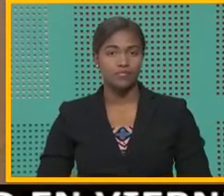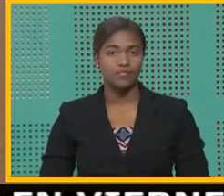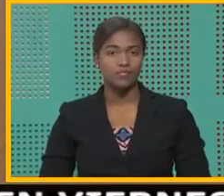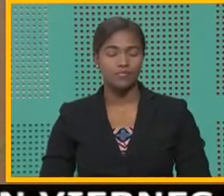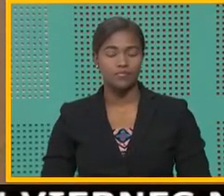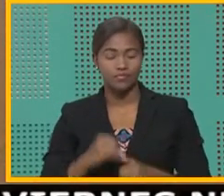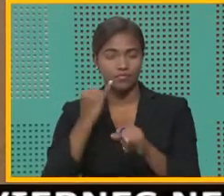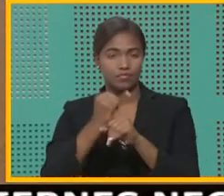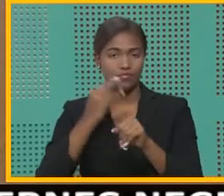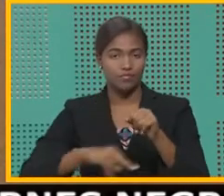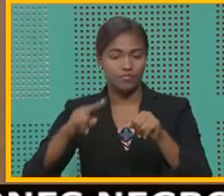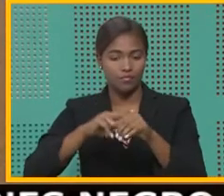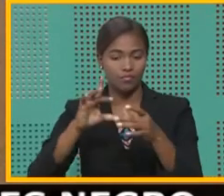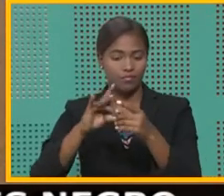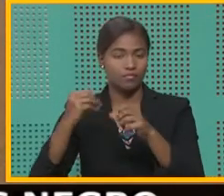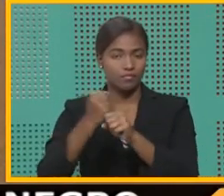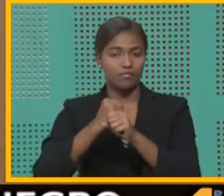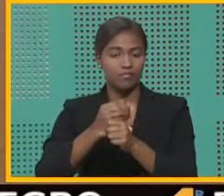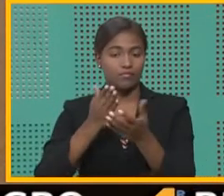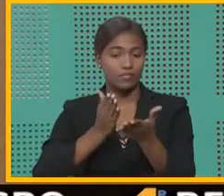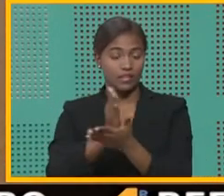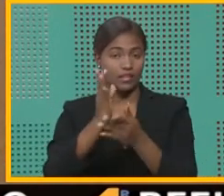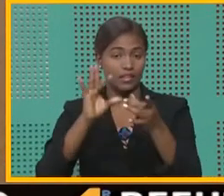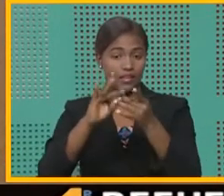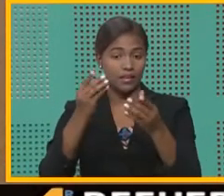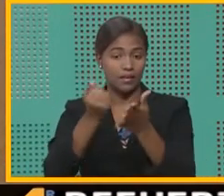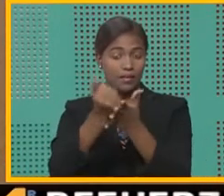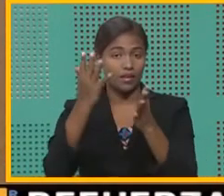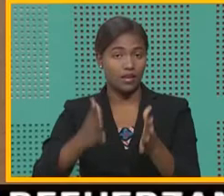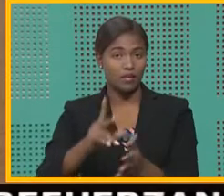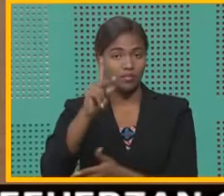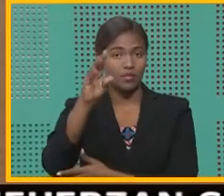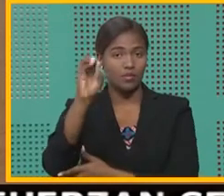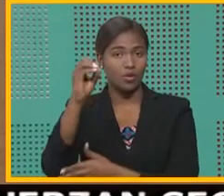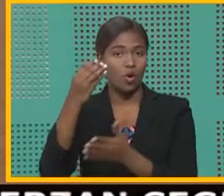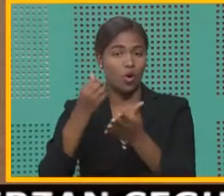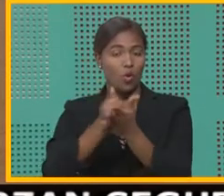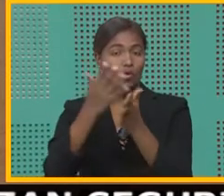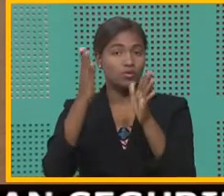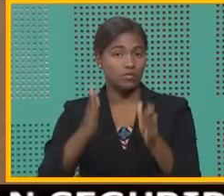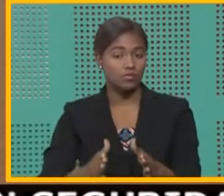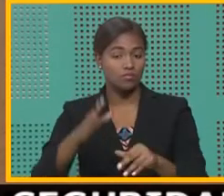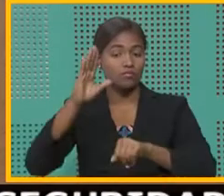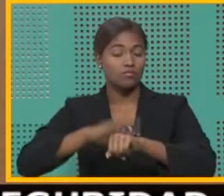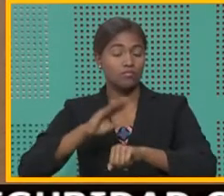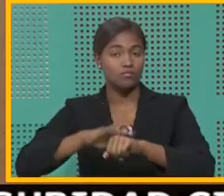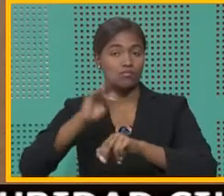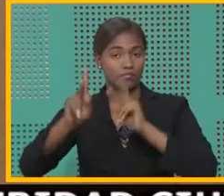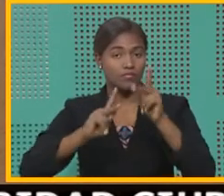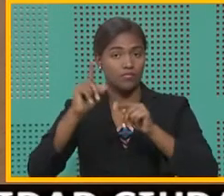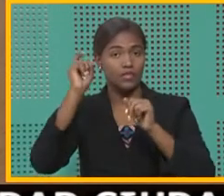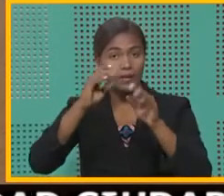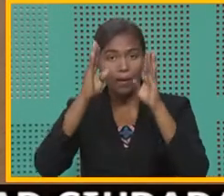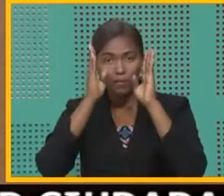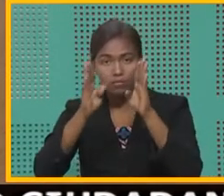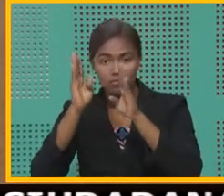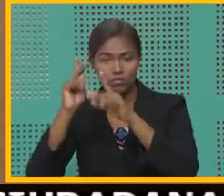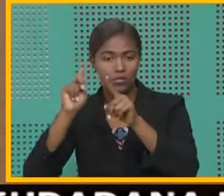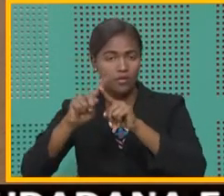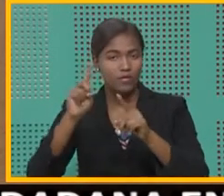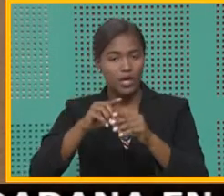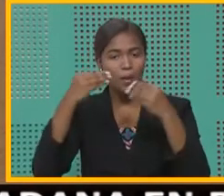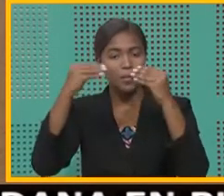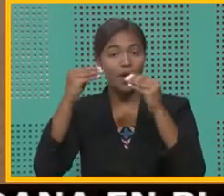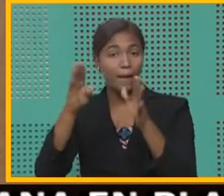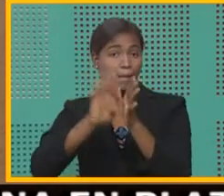El Instituto Nacional de Protección de los Derechos del Consumidor, ProConsumidor, hizo un llamado a las personas a estar atentas a las ofertas